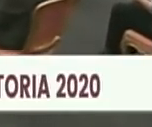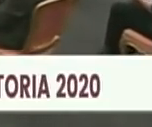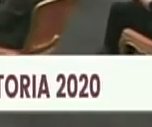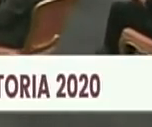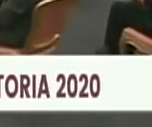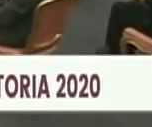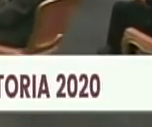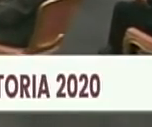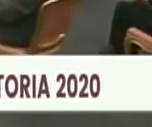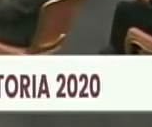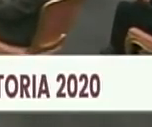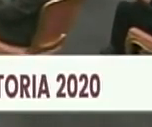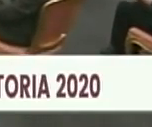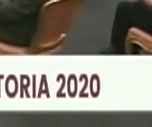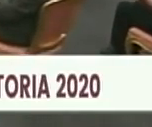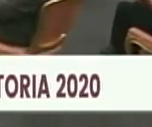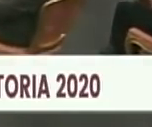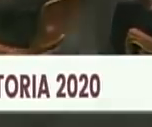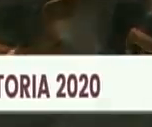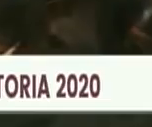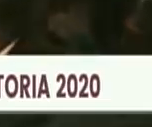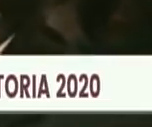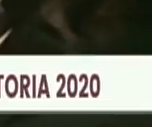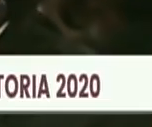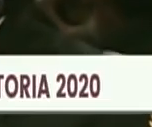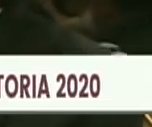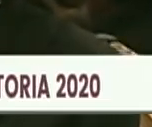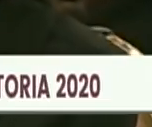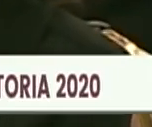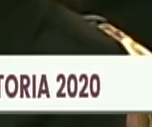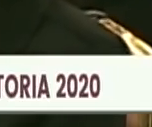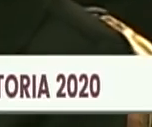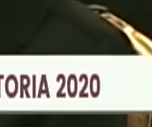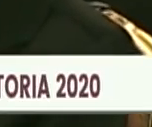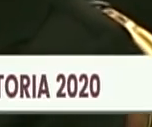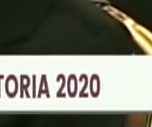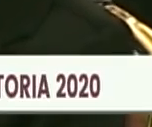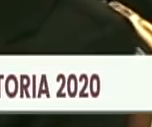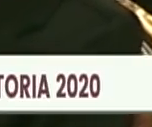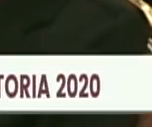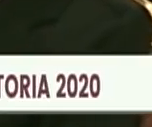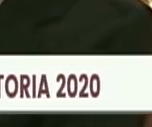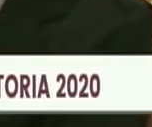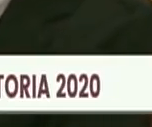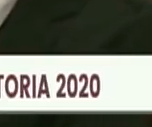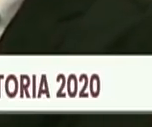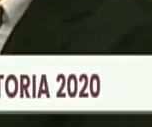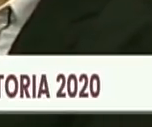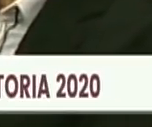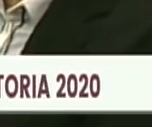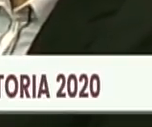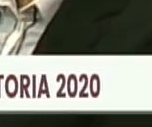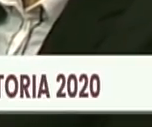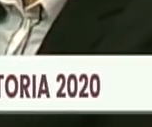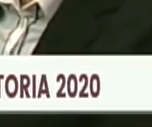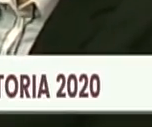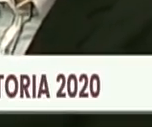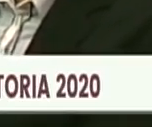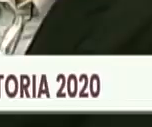a continuación palabra de la ciudadana Hildeliza Cabello Requena en representación de los